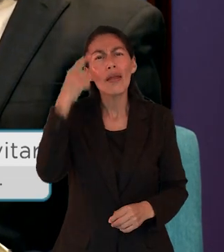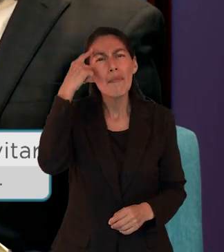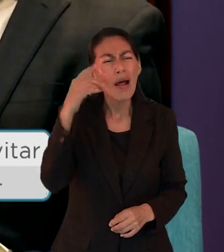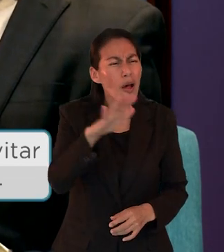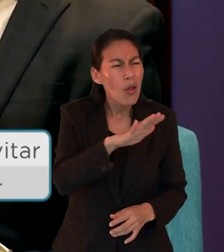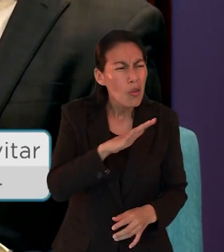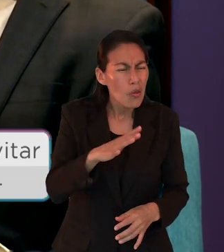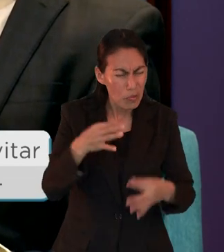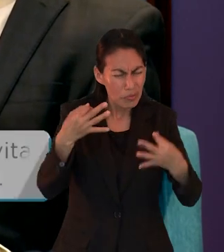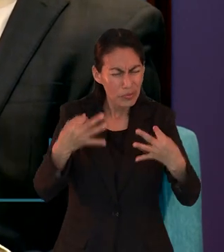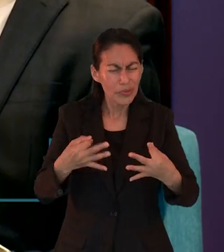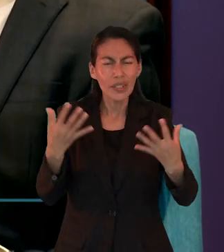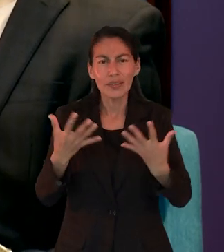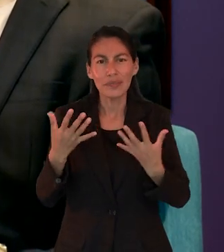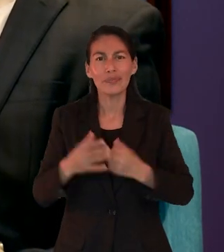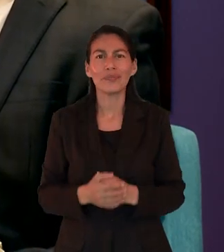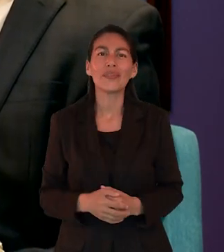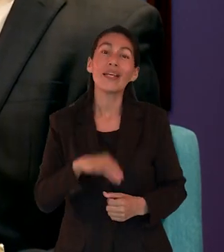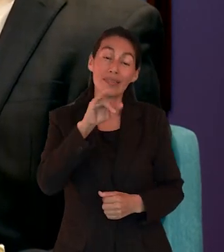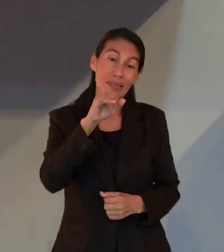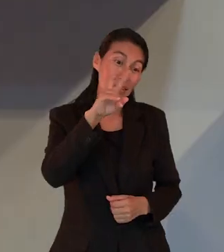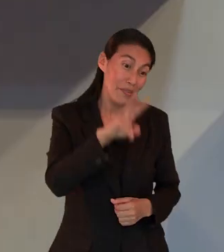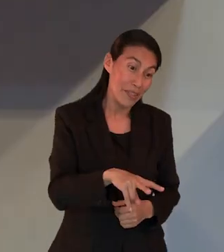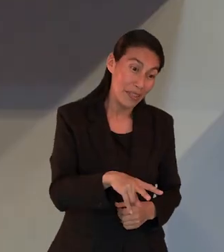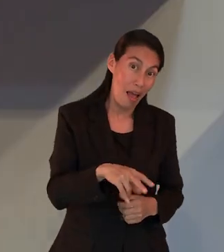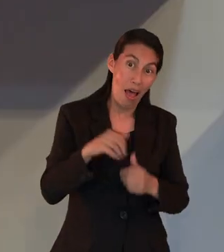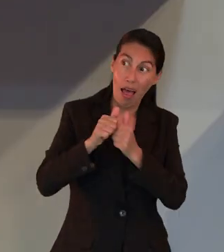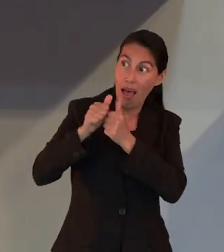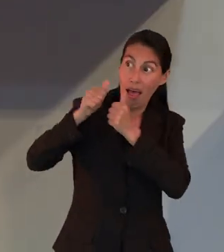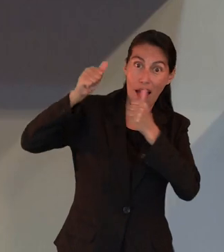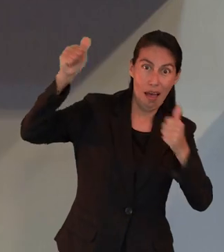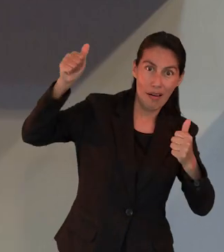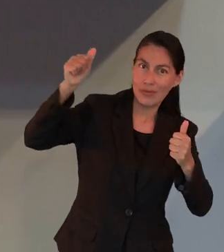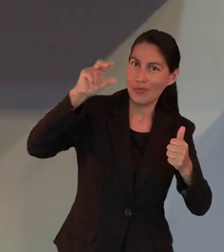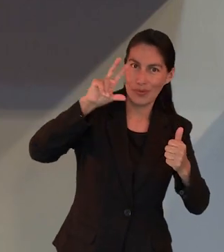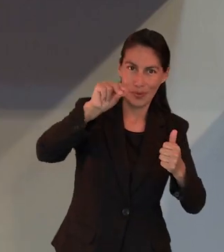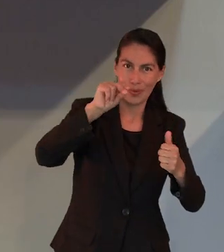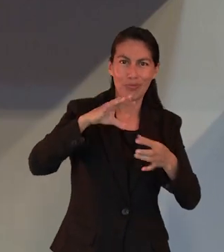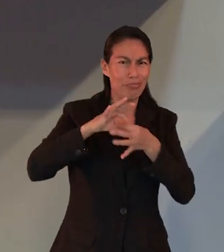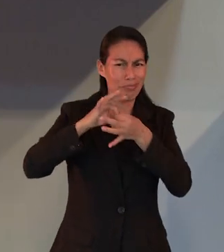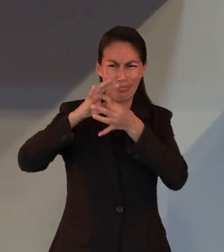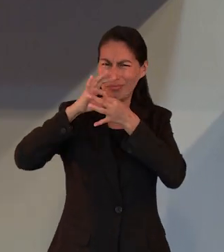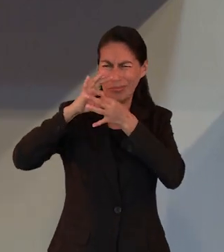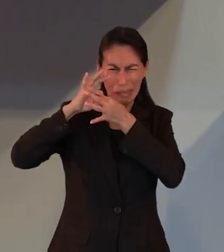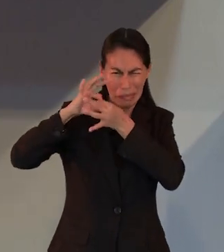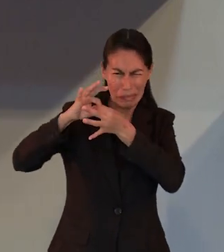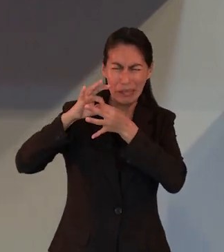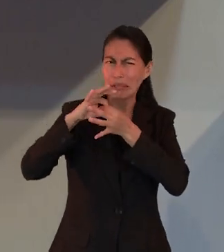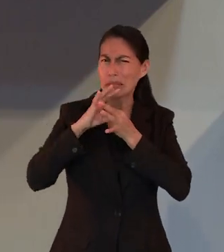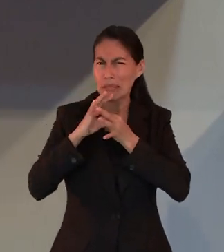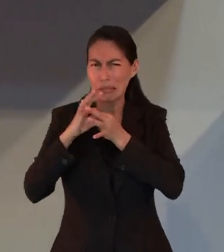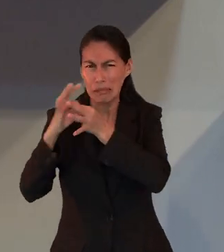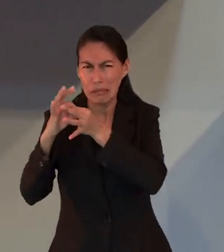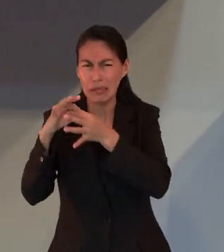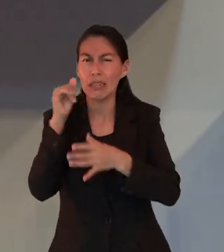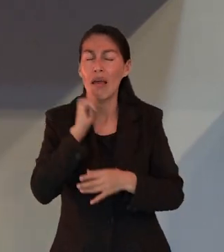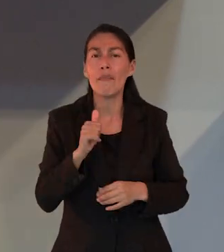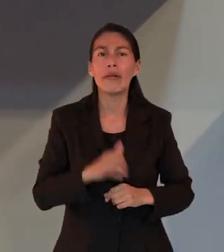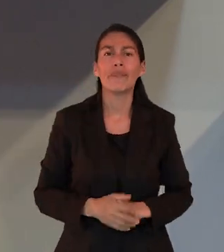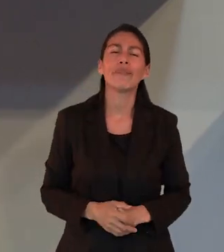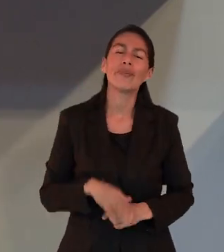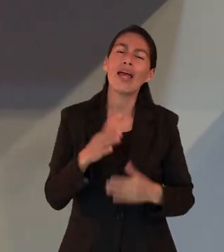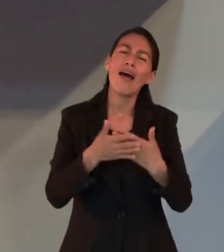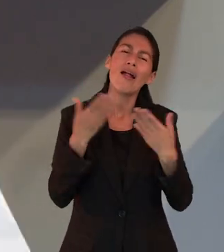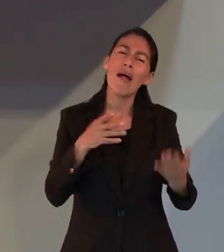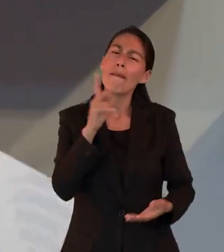y cualquier doctrina extraña. Así es, no apartarnos de lo que Jesús dice. Muy bien, vamos a